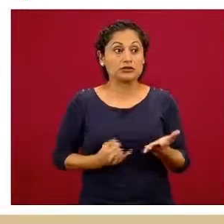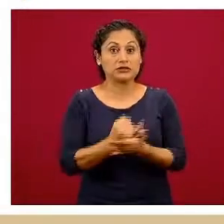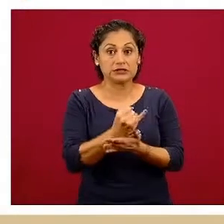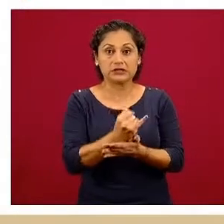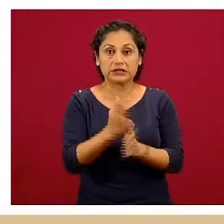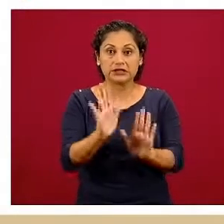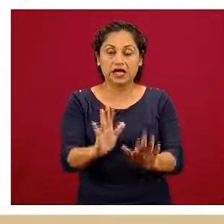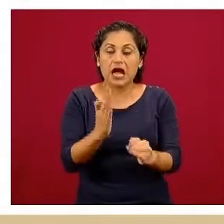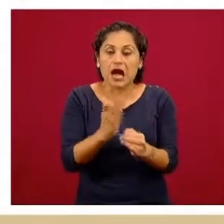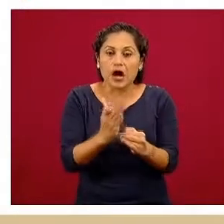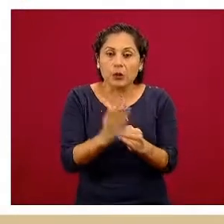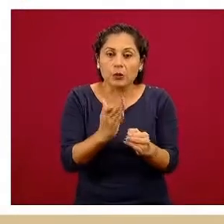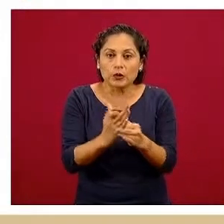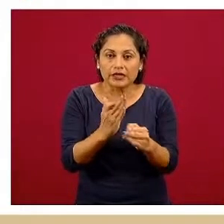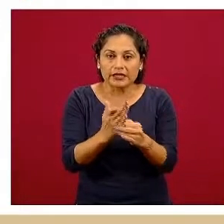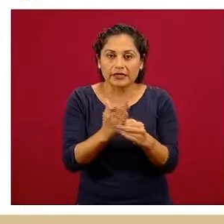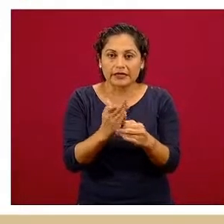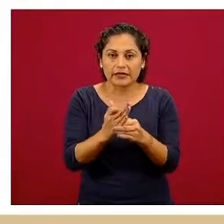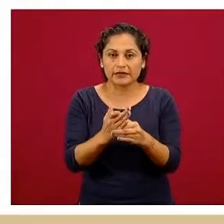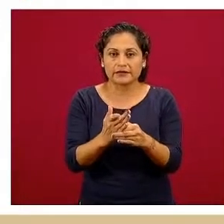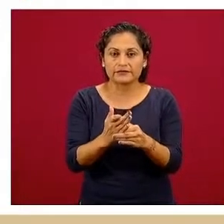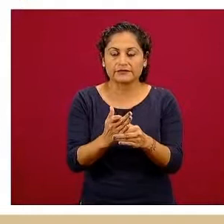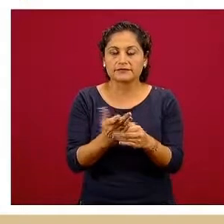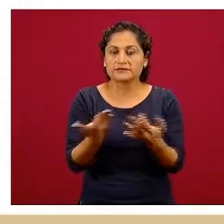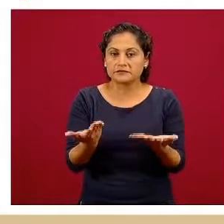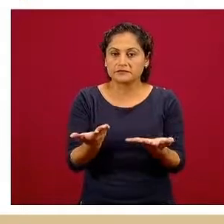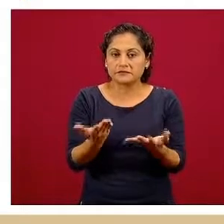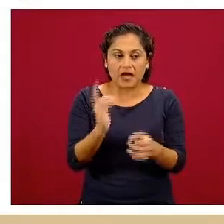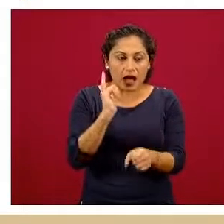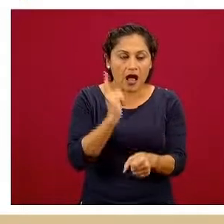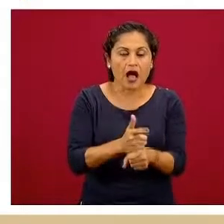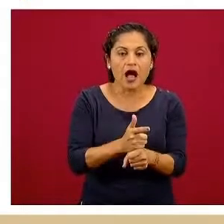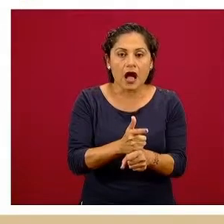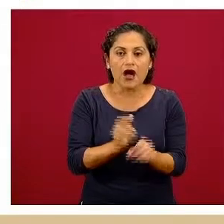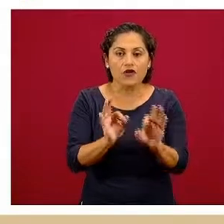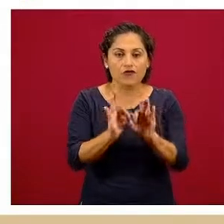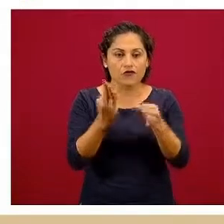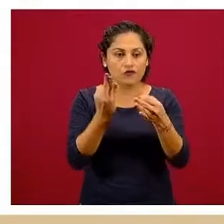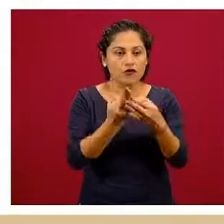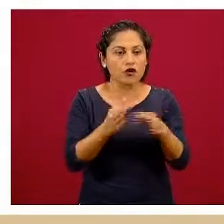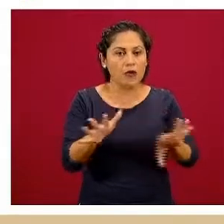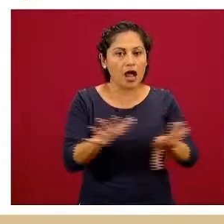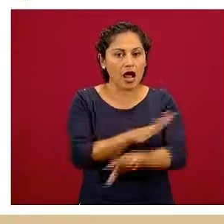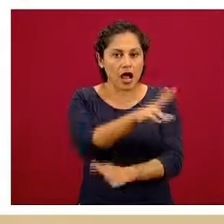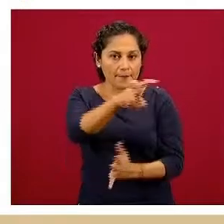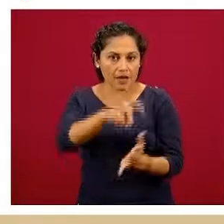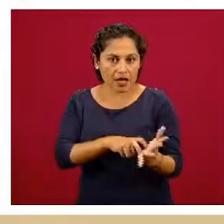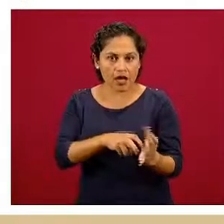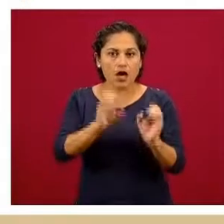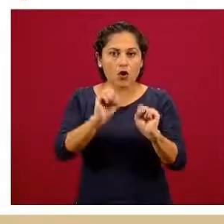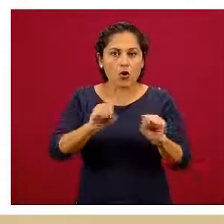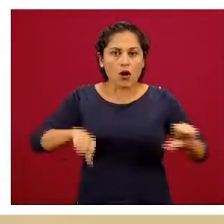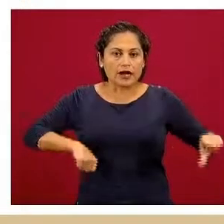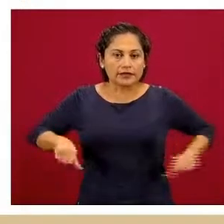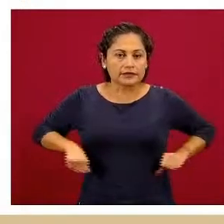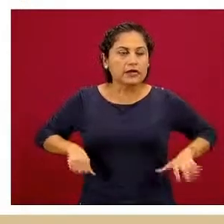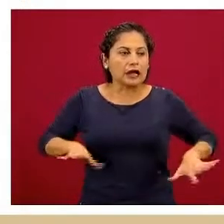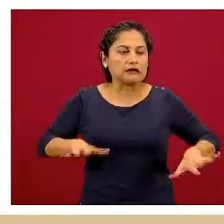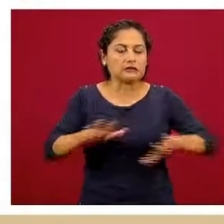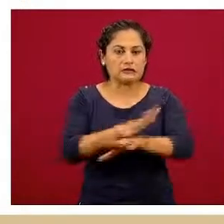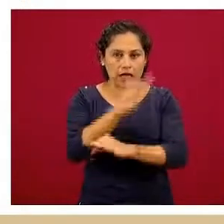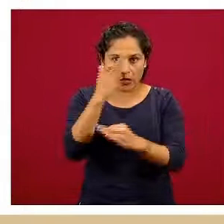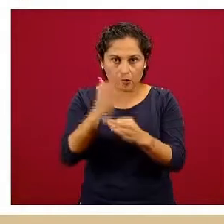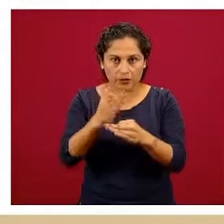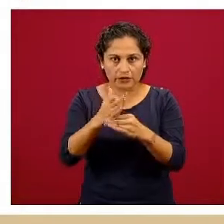funciona, digamos que rectificar la estrategia o las acciones que estamos implementando. Otro de los